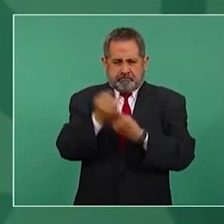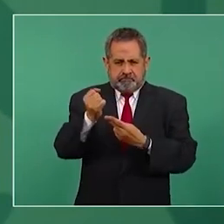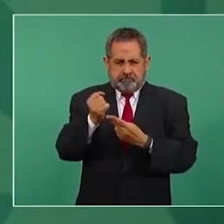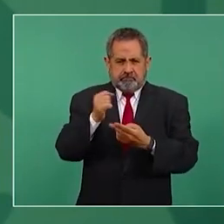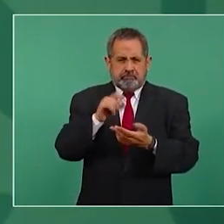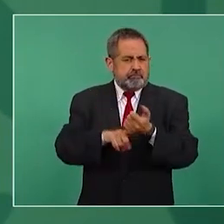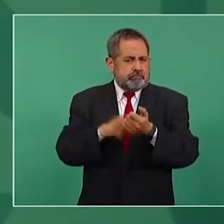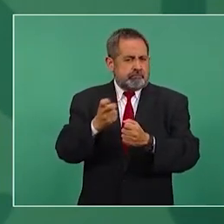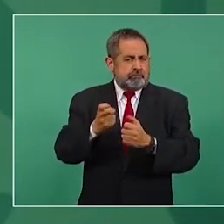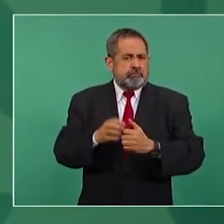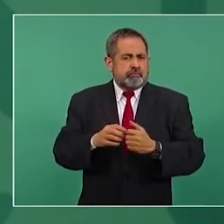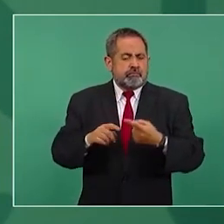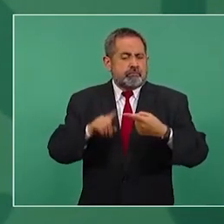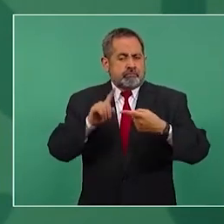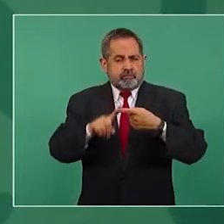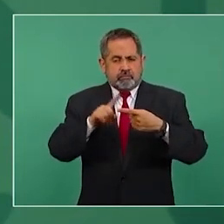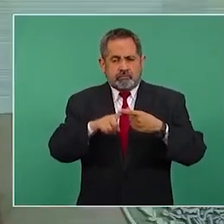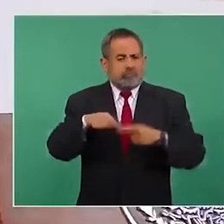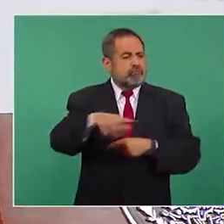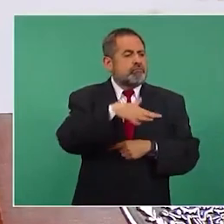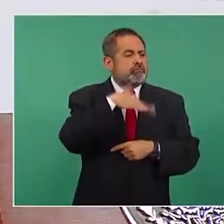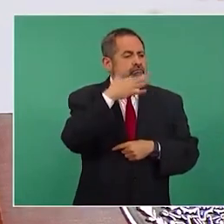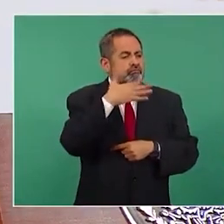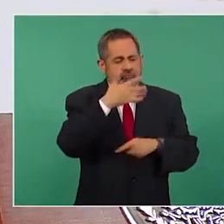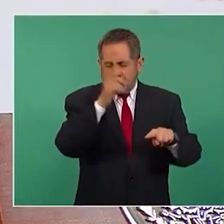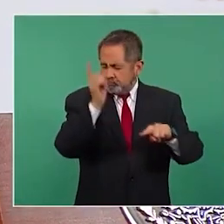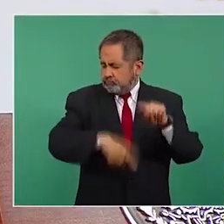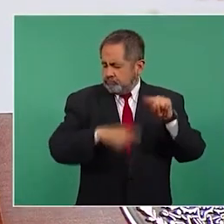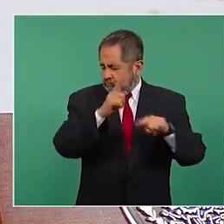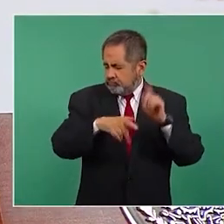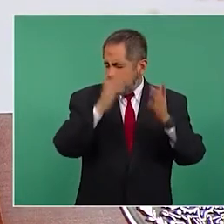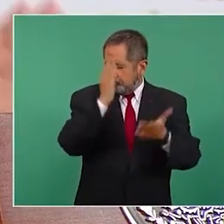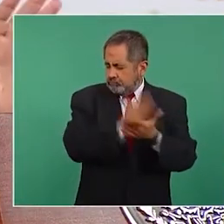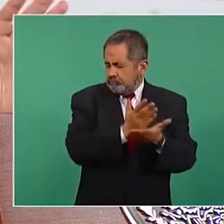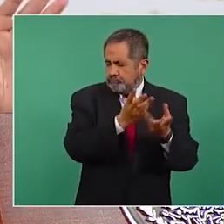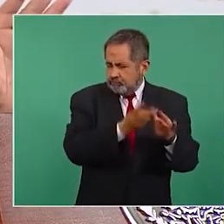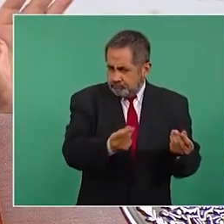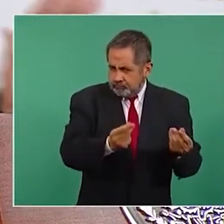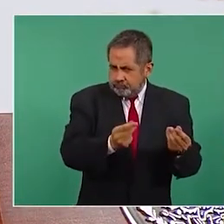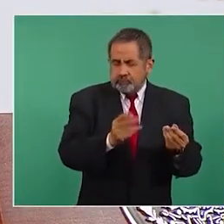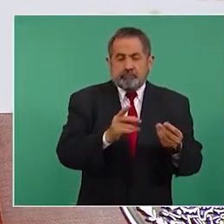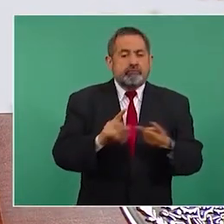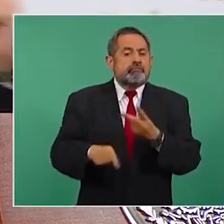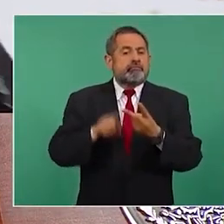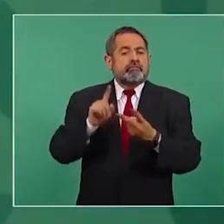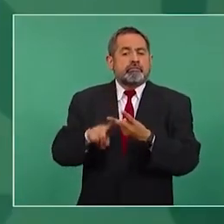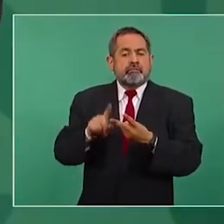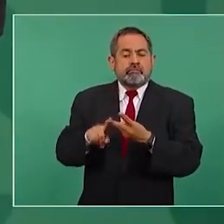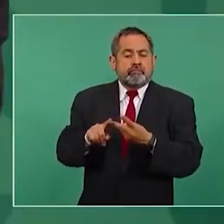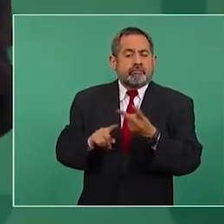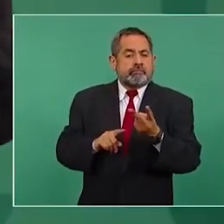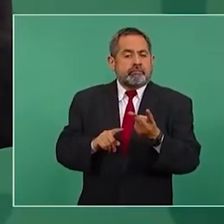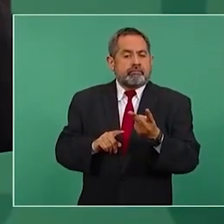¿Qué la corrupción y apoyar